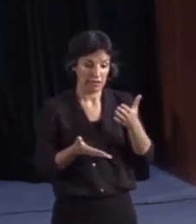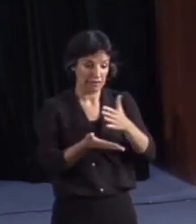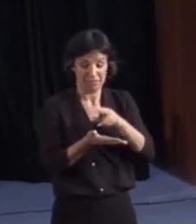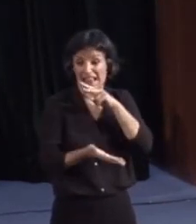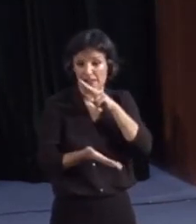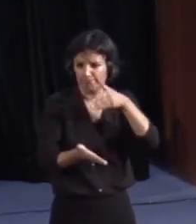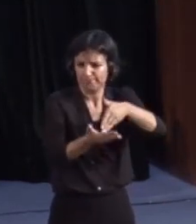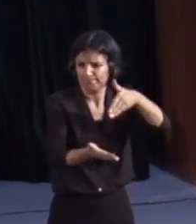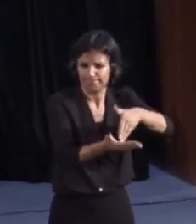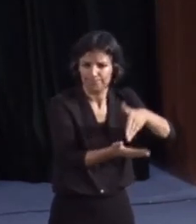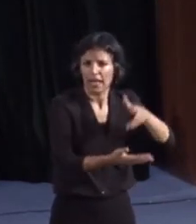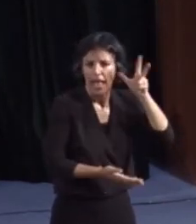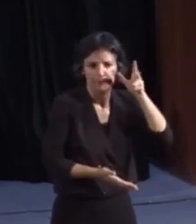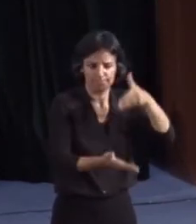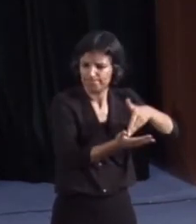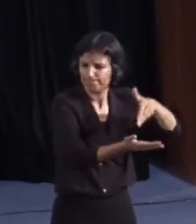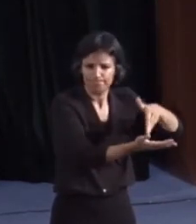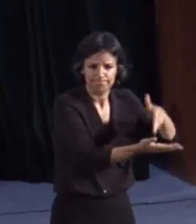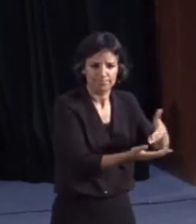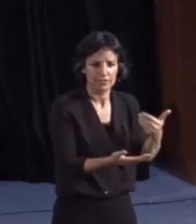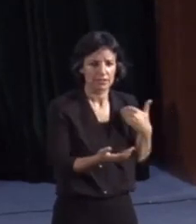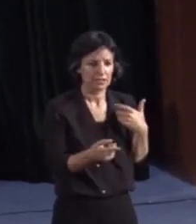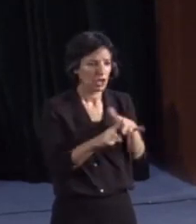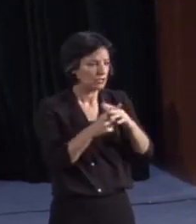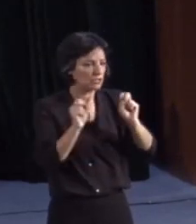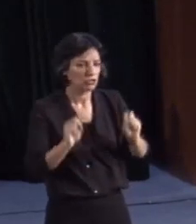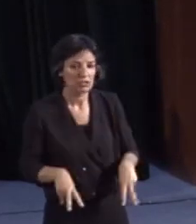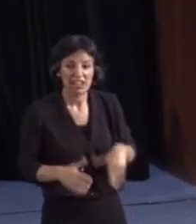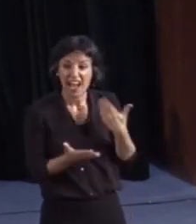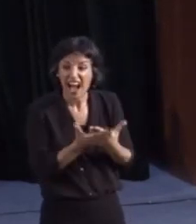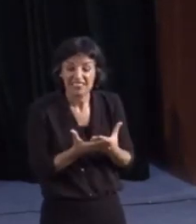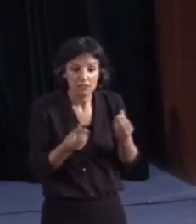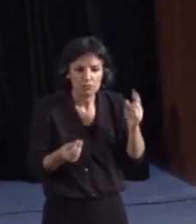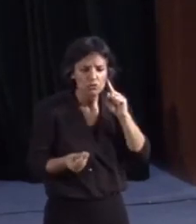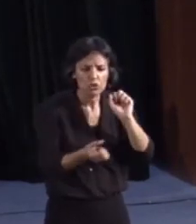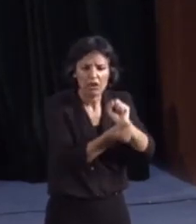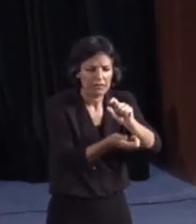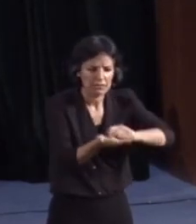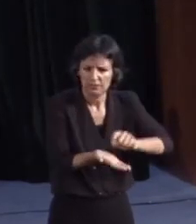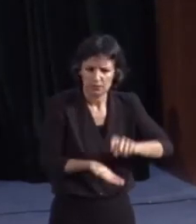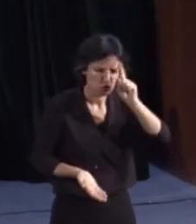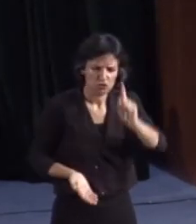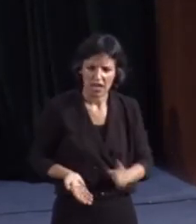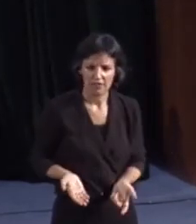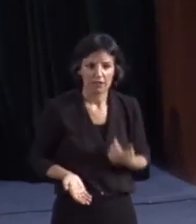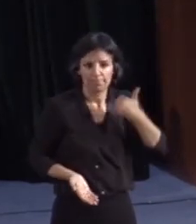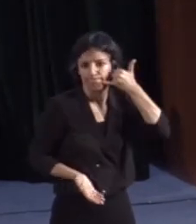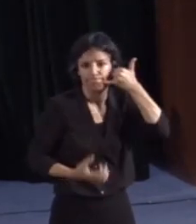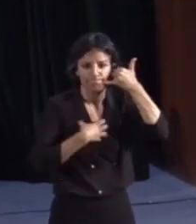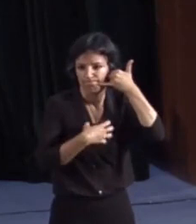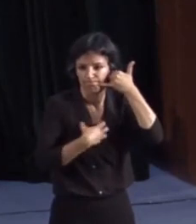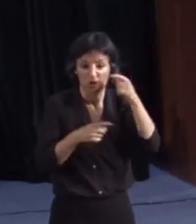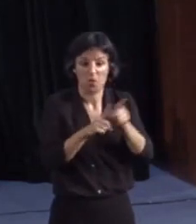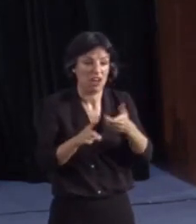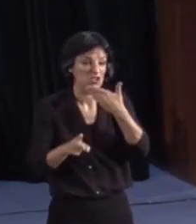lengua oral, de audición, están descontextualizados, muchos de ellos no saben escribir y no pueden utilizar el teléfono, como